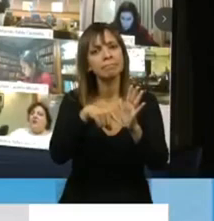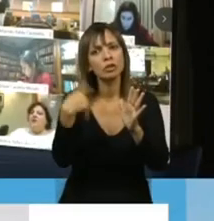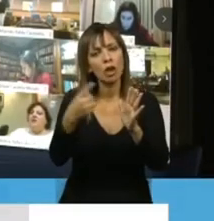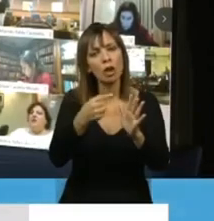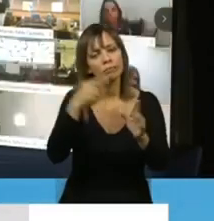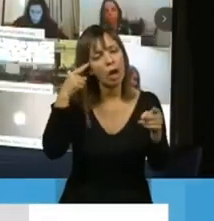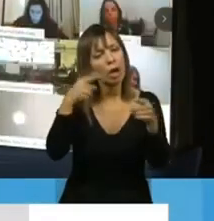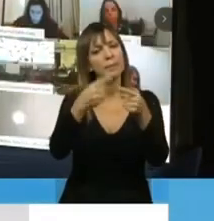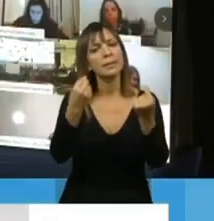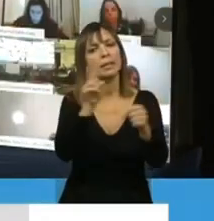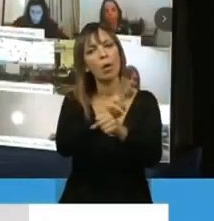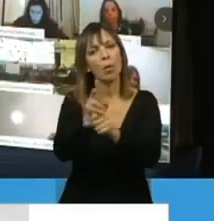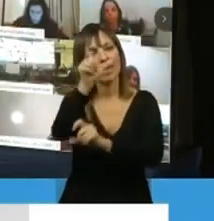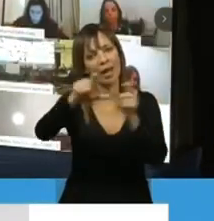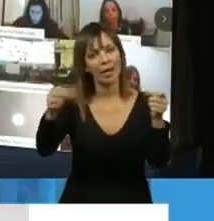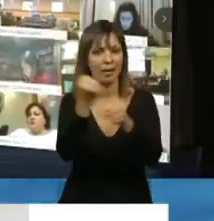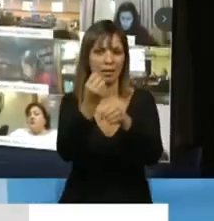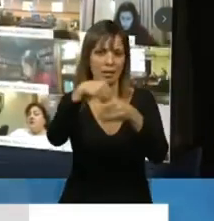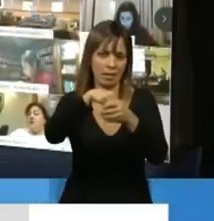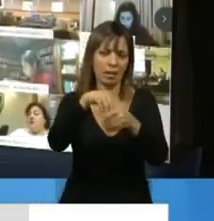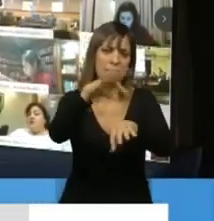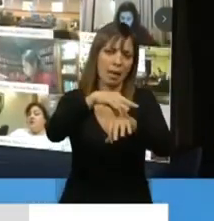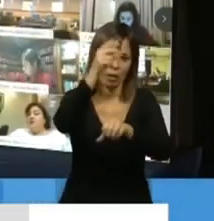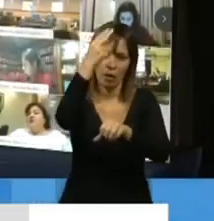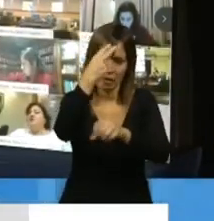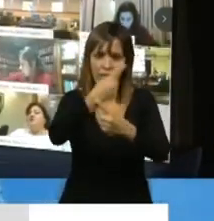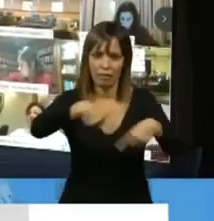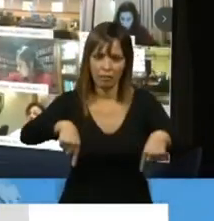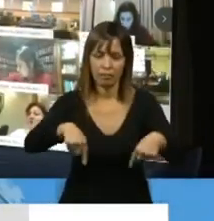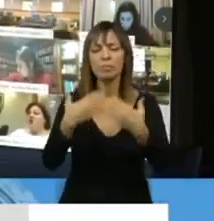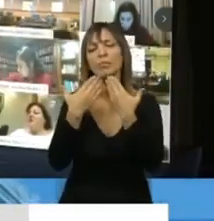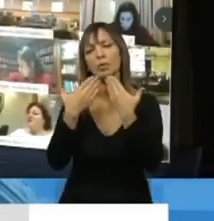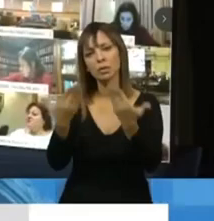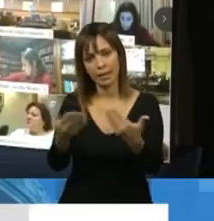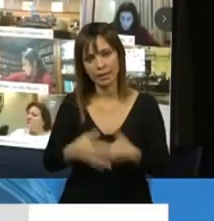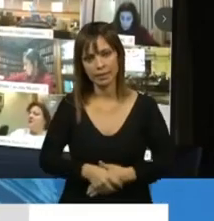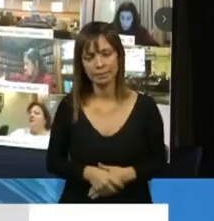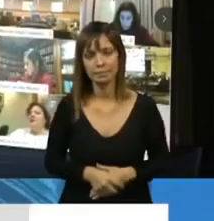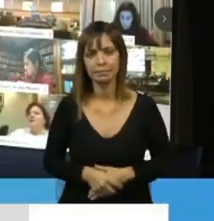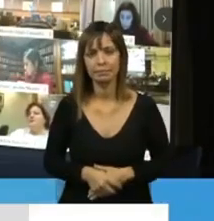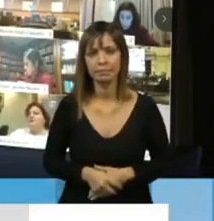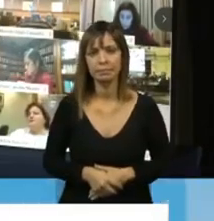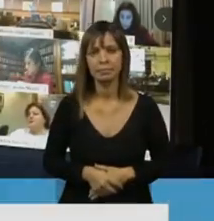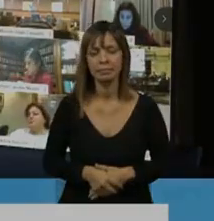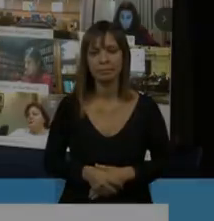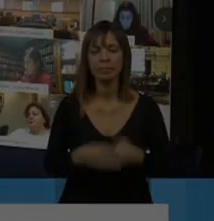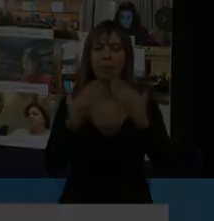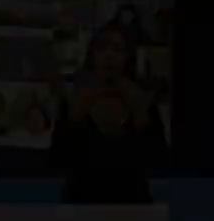cuidarlos, que son ellos los que nos cuidan y nosotros tenemos la obligación de cuidarlos a ellos. Muchas gracias, señor presidente. Gracias, diputado.